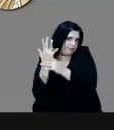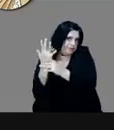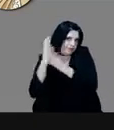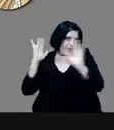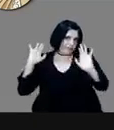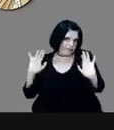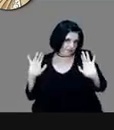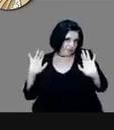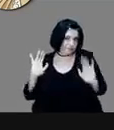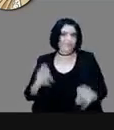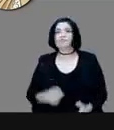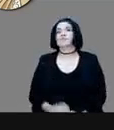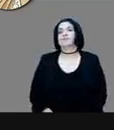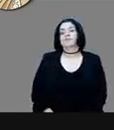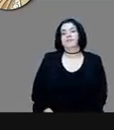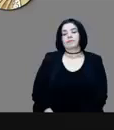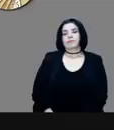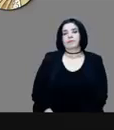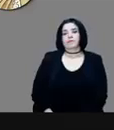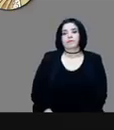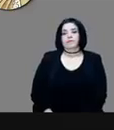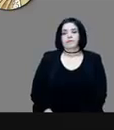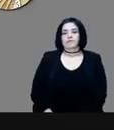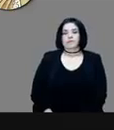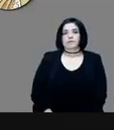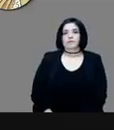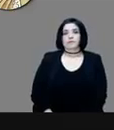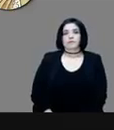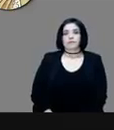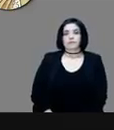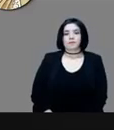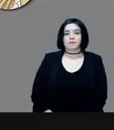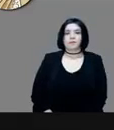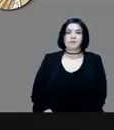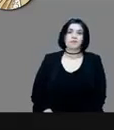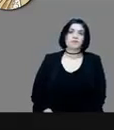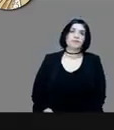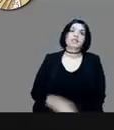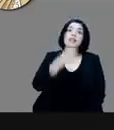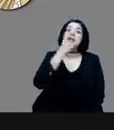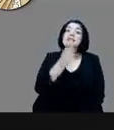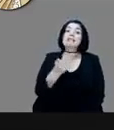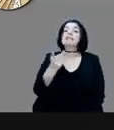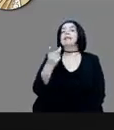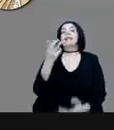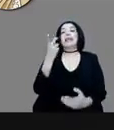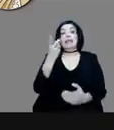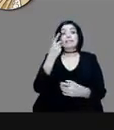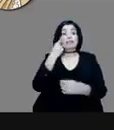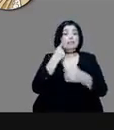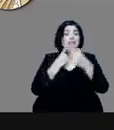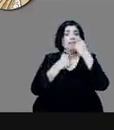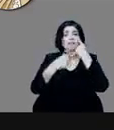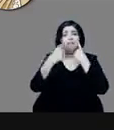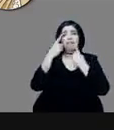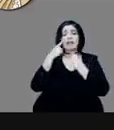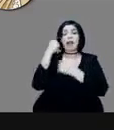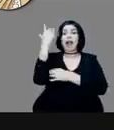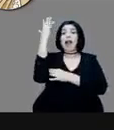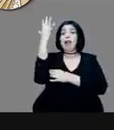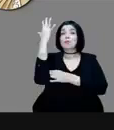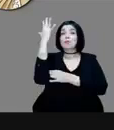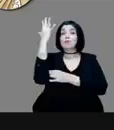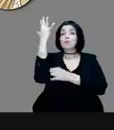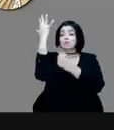señalan que eso lo hace bajo un árbol, ¿no? Que es un árbol que se ha conservado en alguna